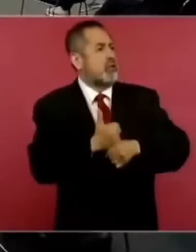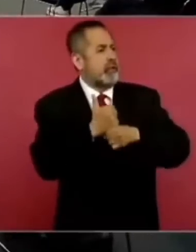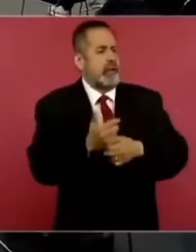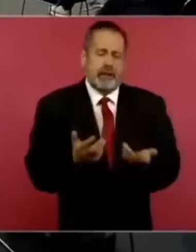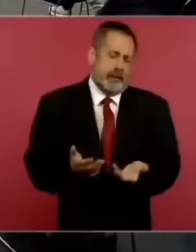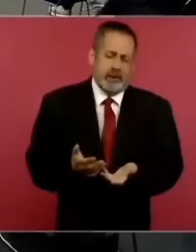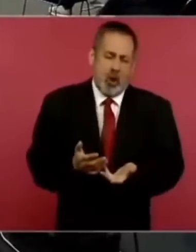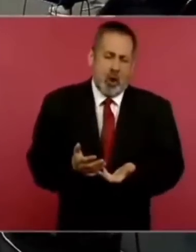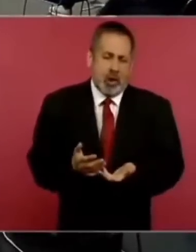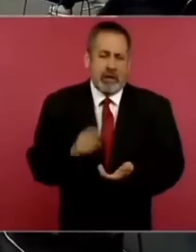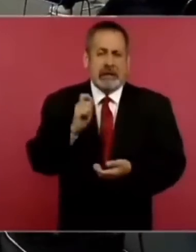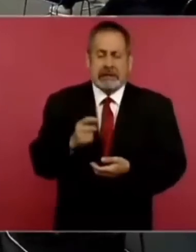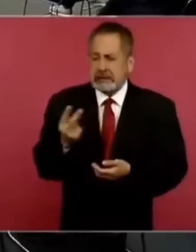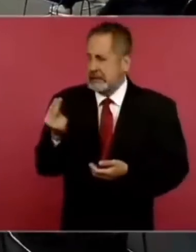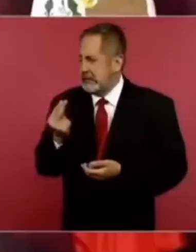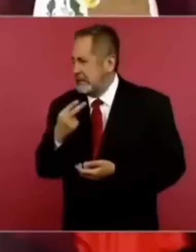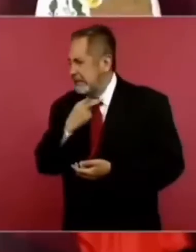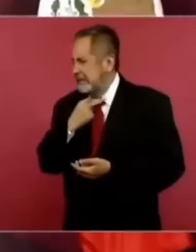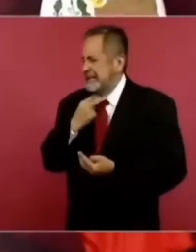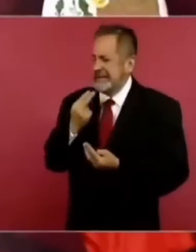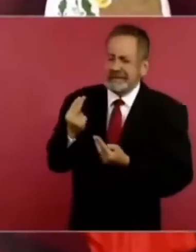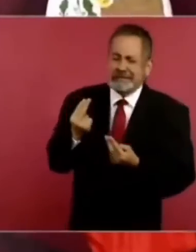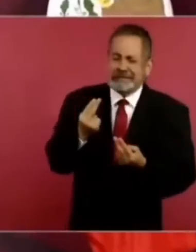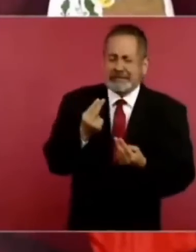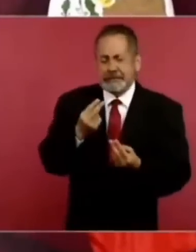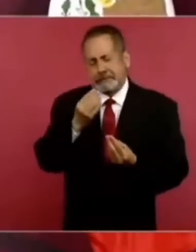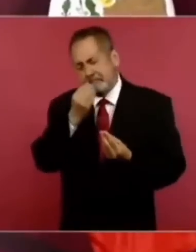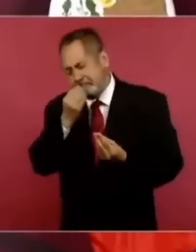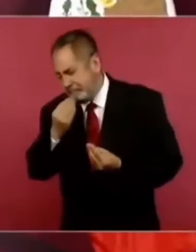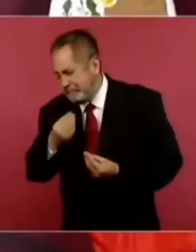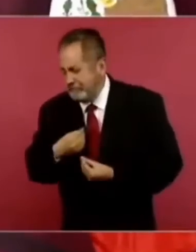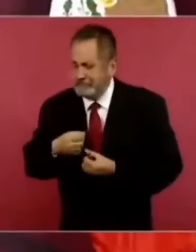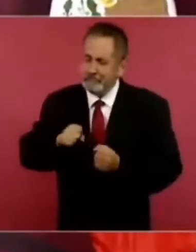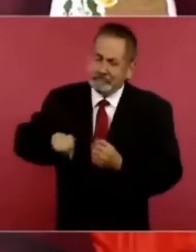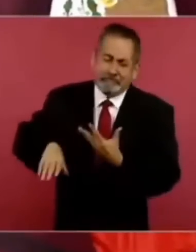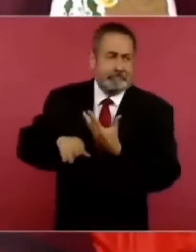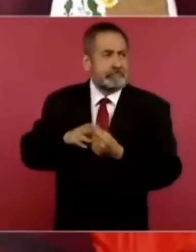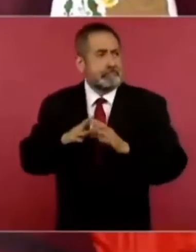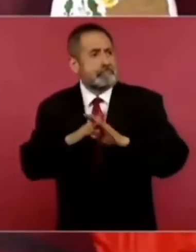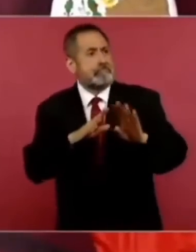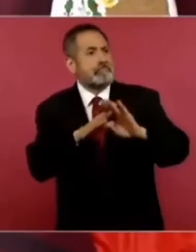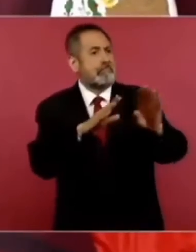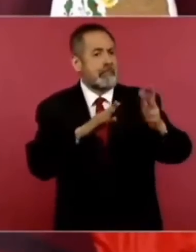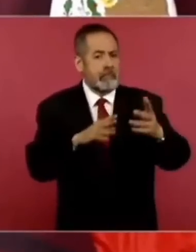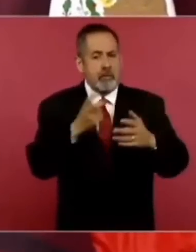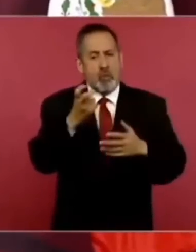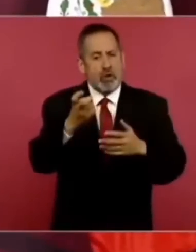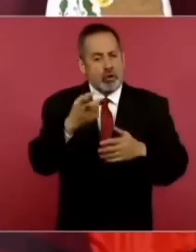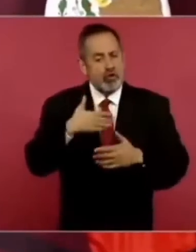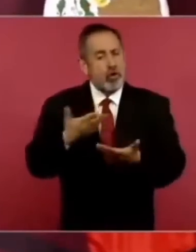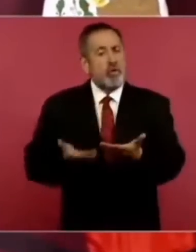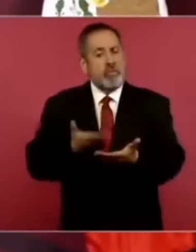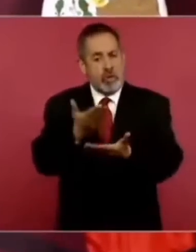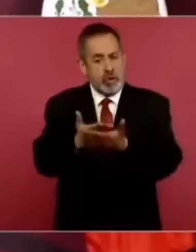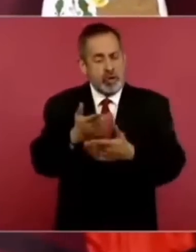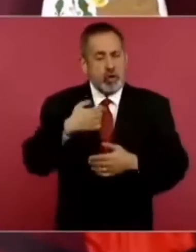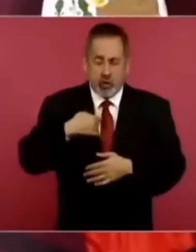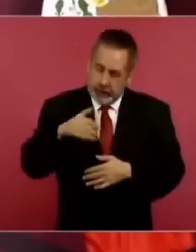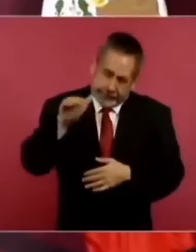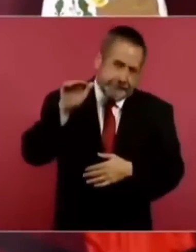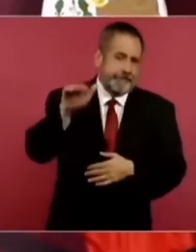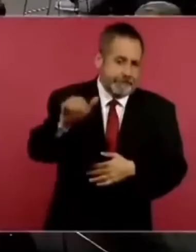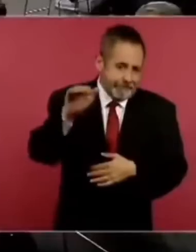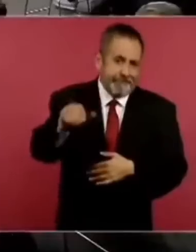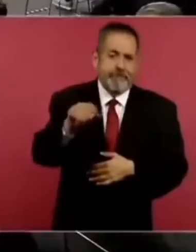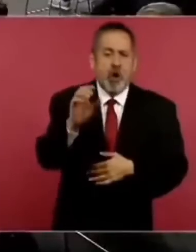Entonces, nuestro planteamiento en el caso de la ONU es que debería de estar